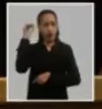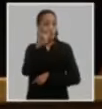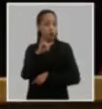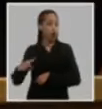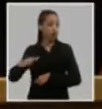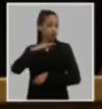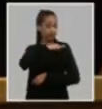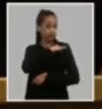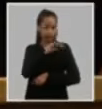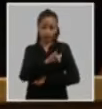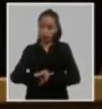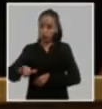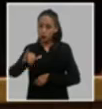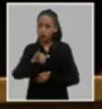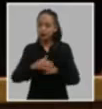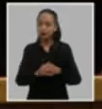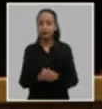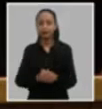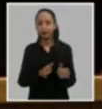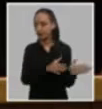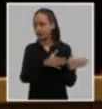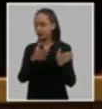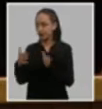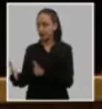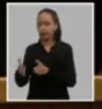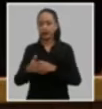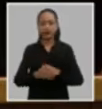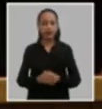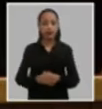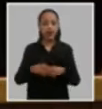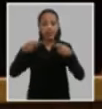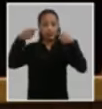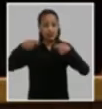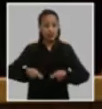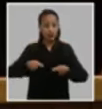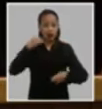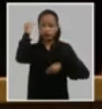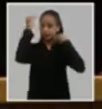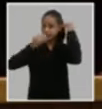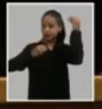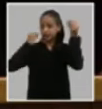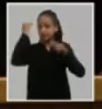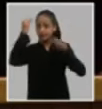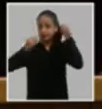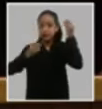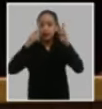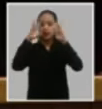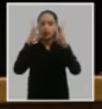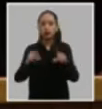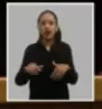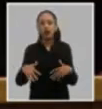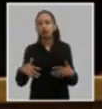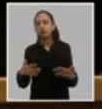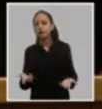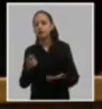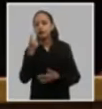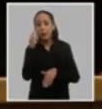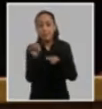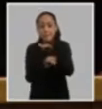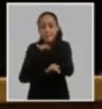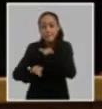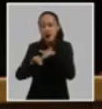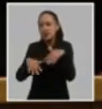lograr que la forma de decisiones y la evaluación de los resultados se apoyen en el